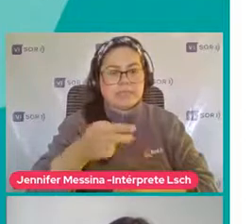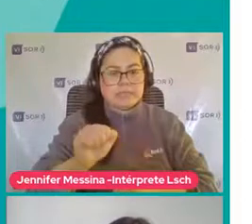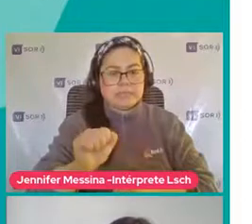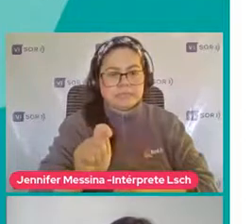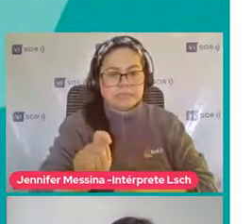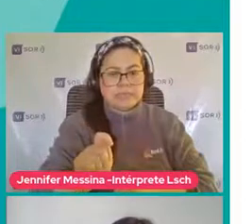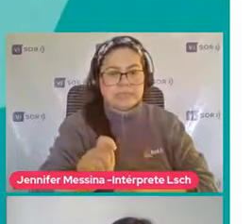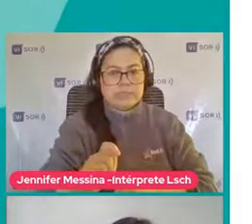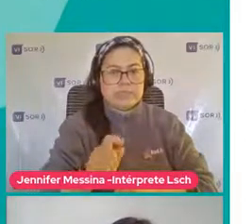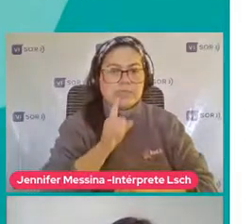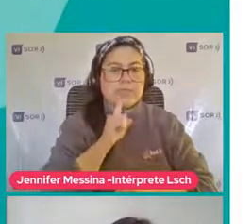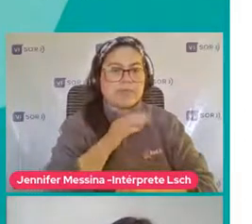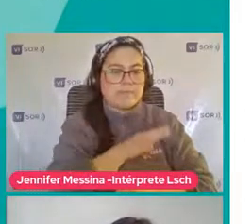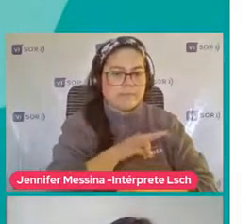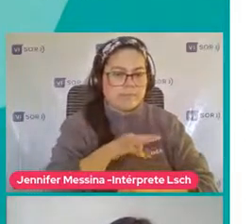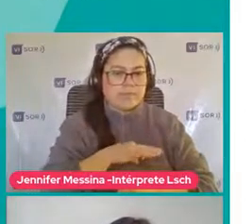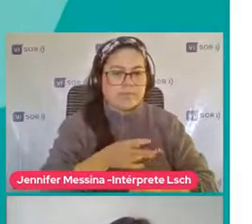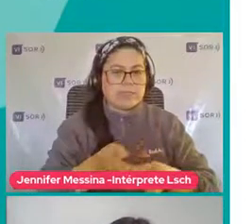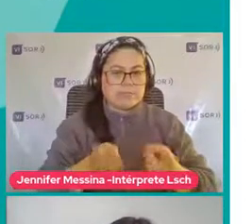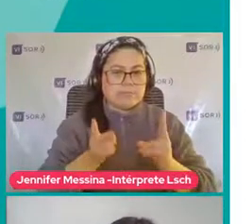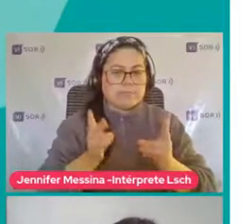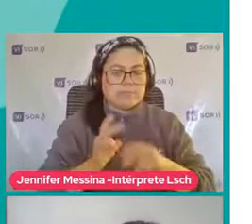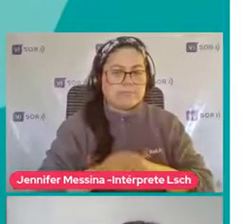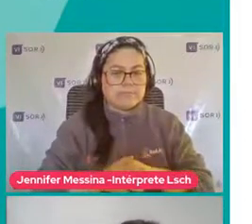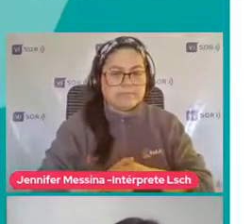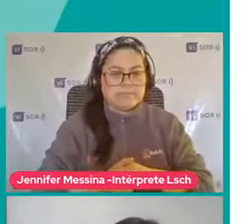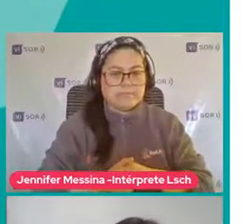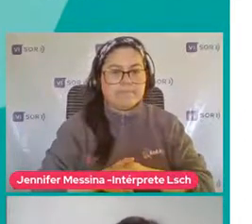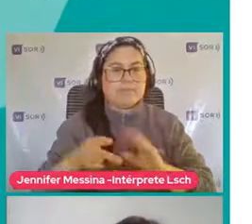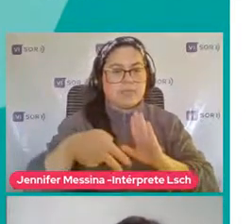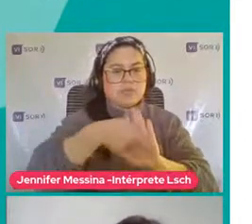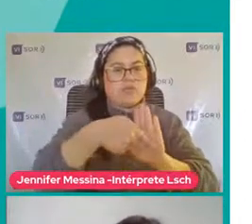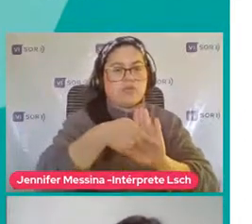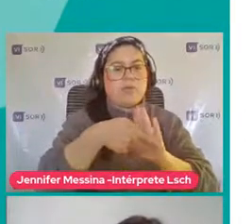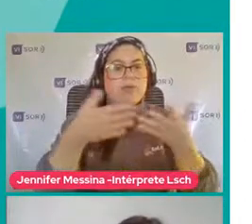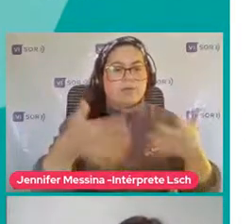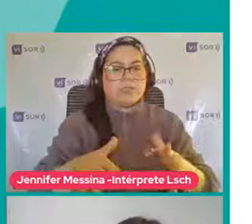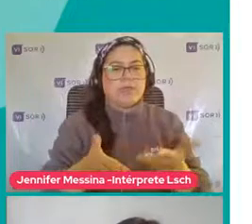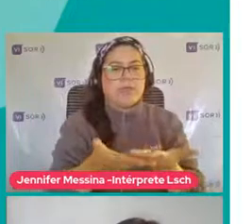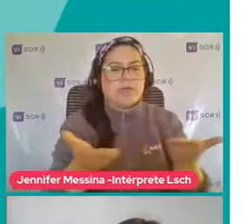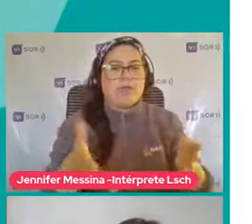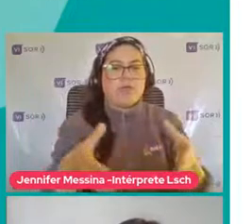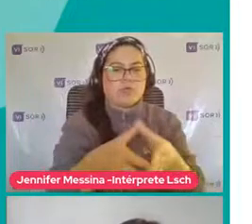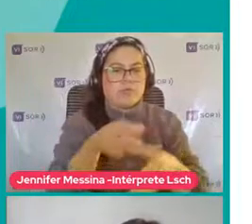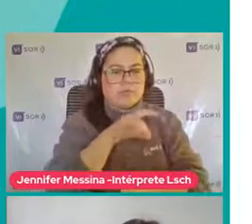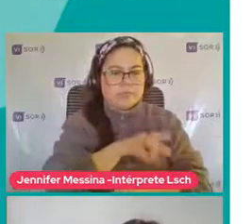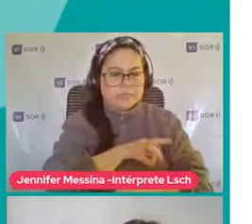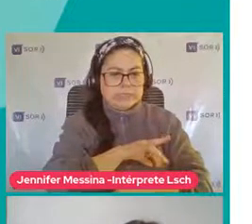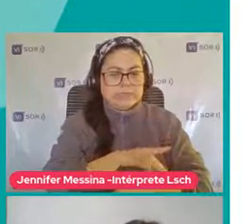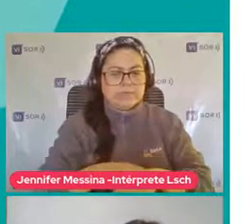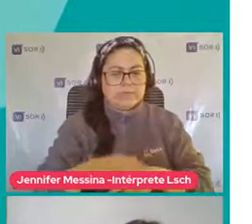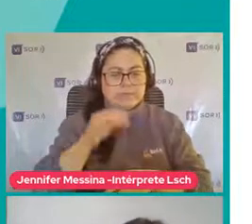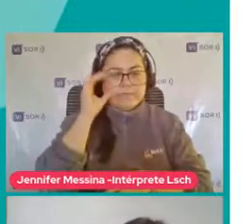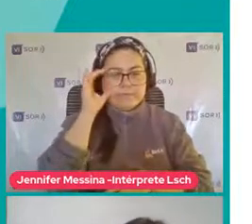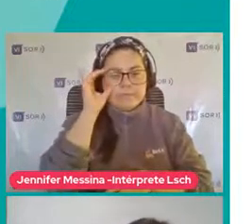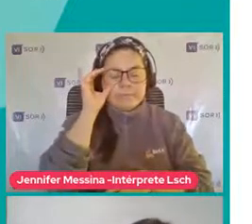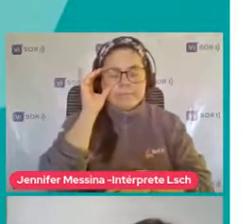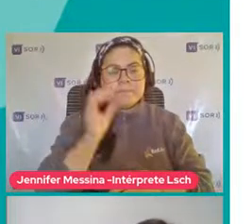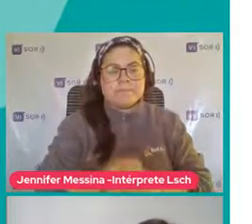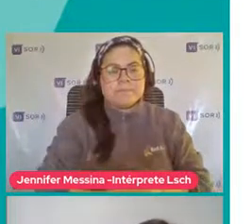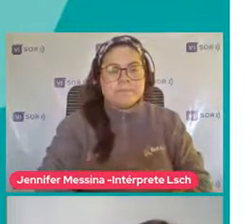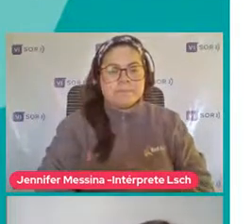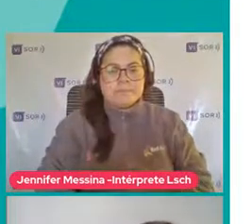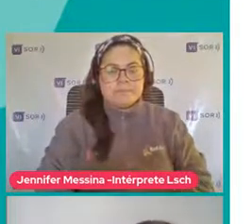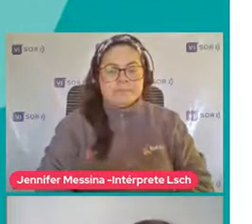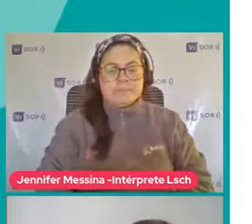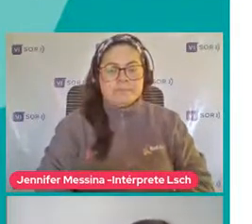Dados por el ministerio Porque está Como les decía yo Está normado A la población chilena Entonces Desde ahí ¿Qué es